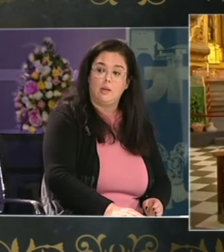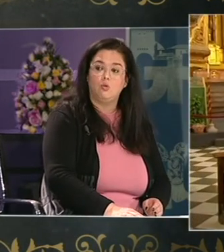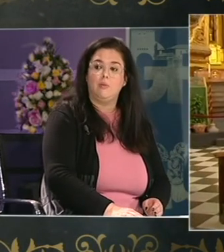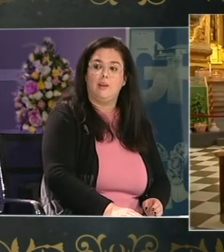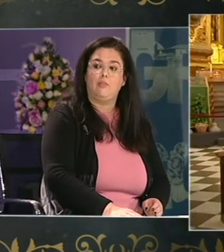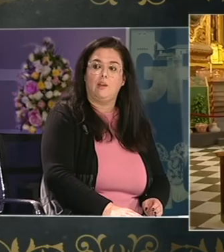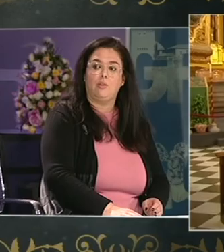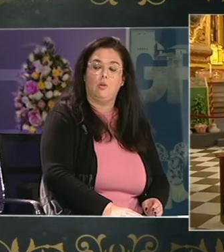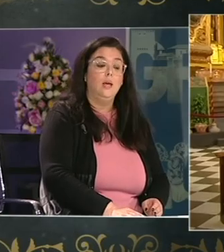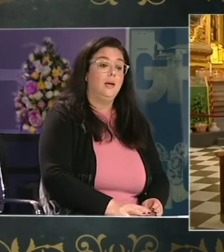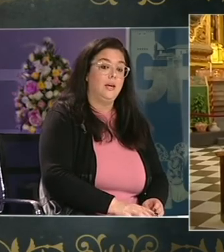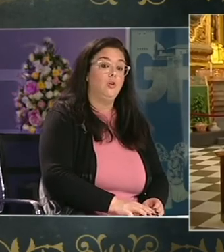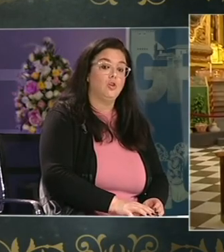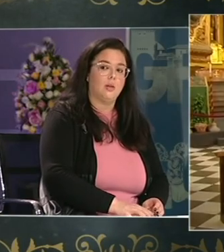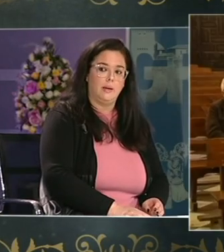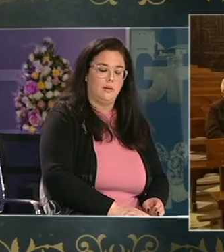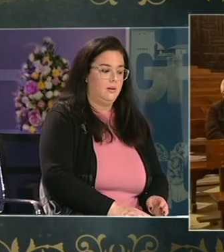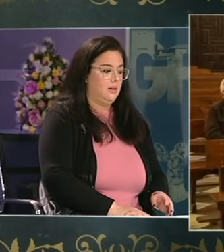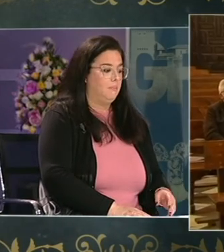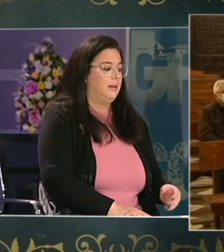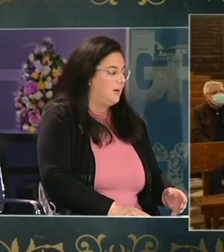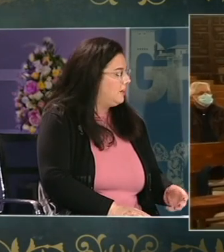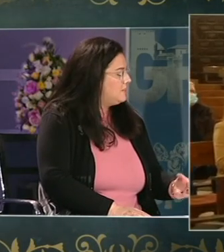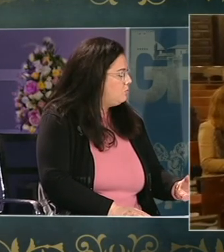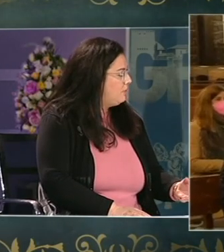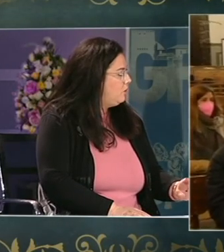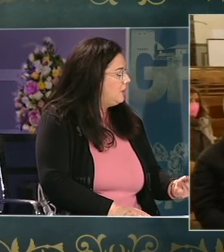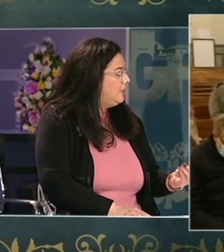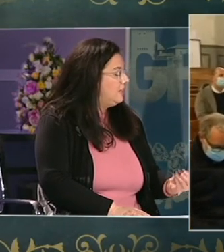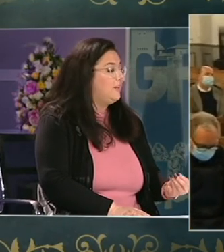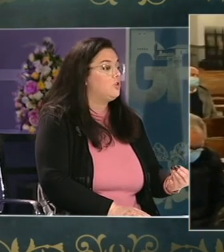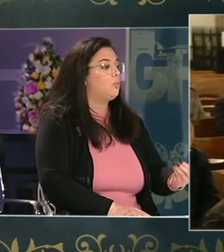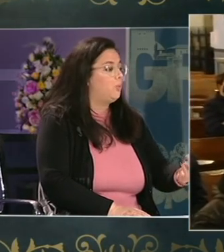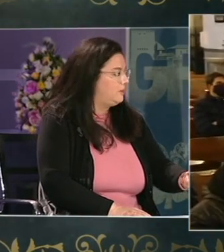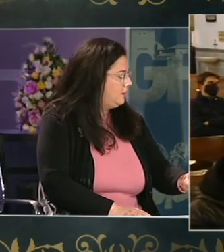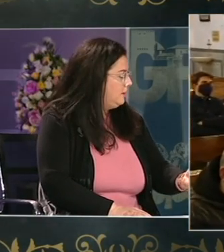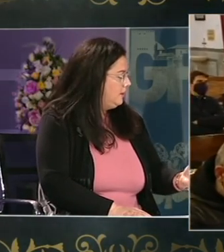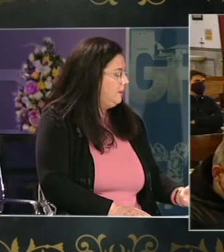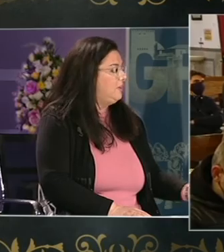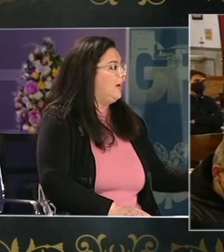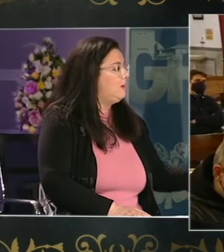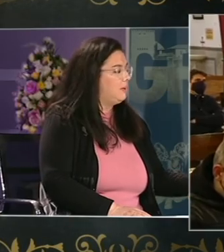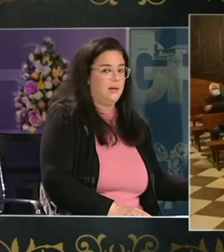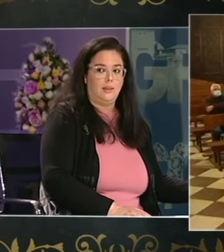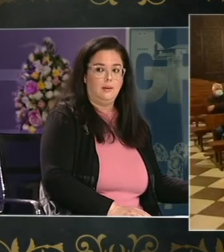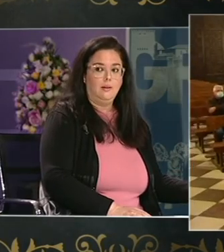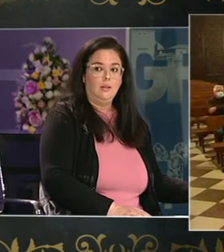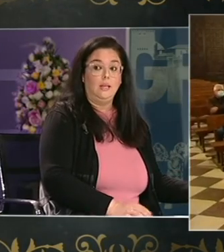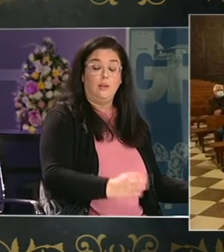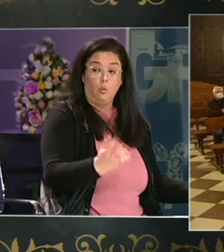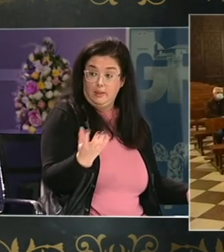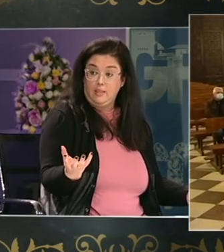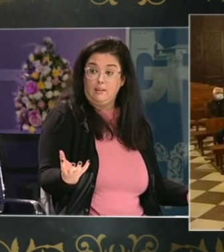responsabilidad exclusiva de la federación es no saber manejar la situación y tender esos puentes entre las hermandades